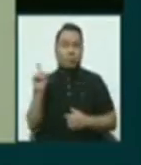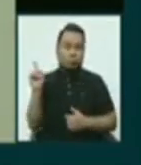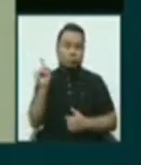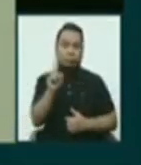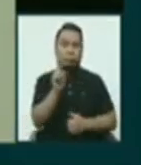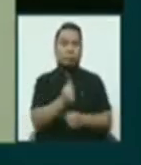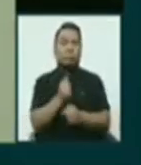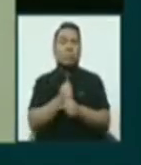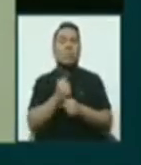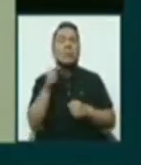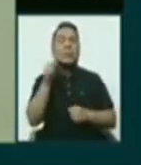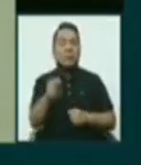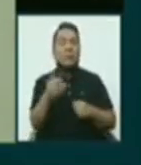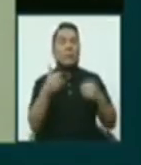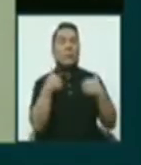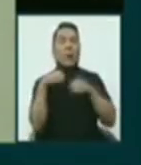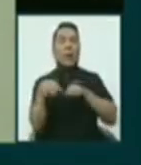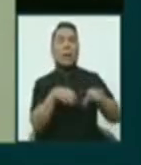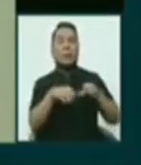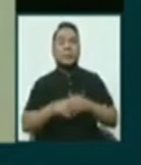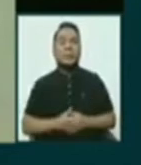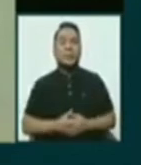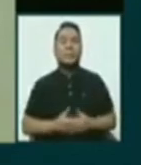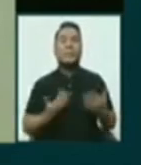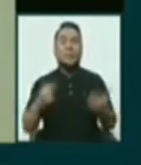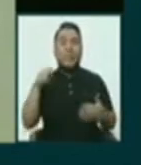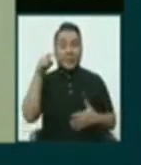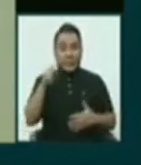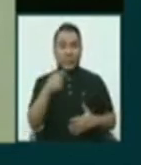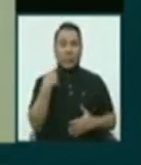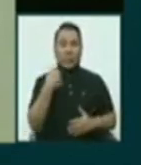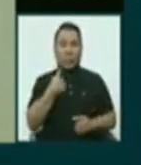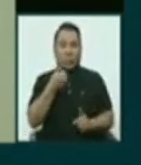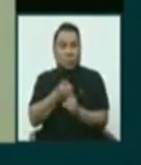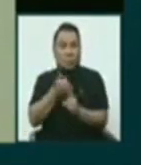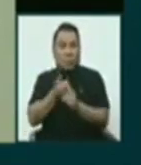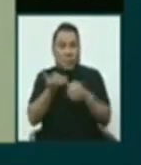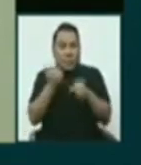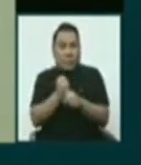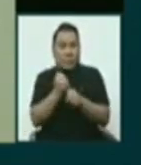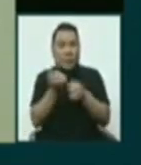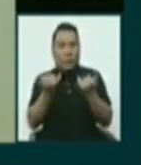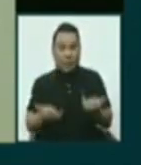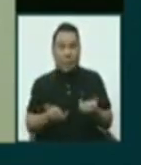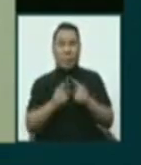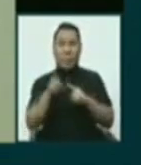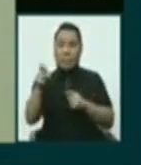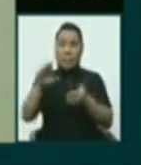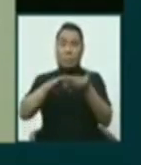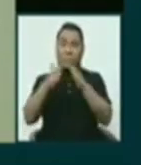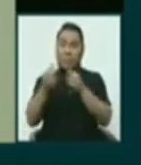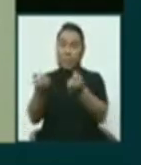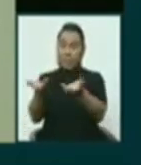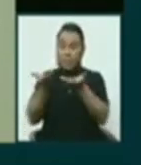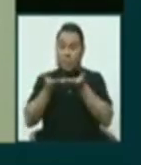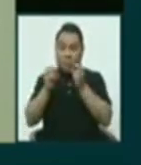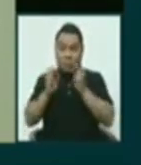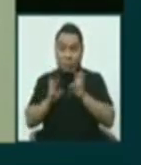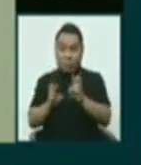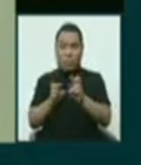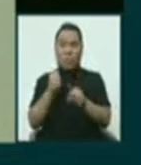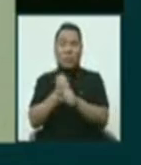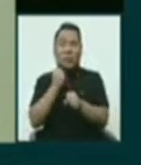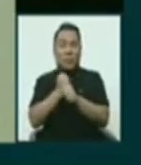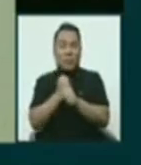Eso es lo que tenemos que hacer y eso es lo que nos toca trabajar ahora. Ahora, si el pueblo nos da la oportunidad para